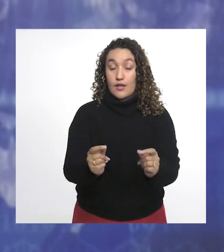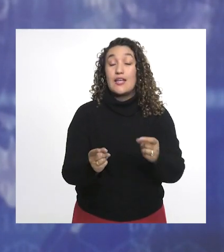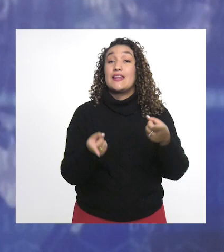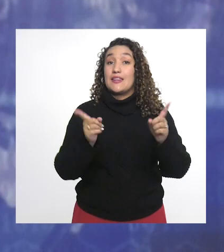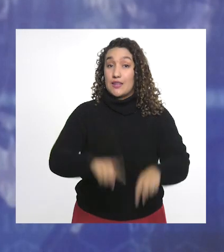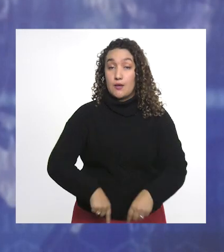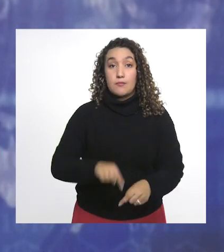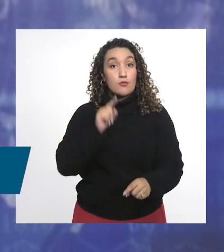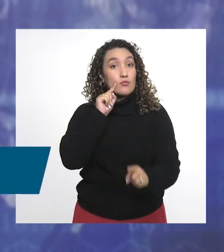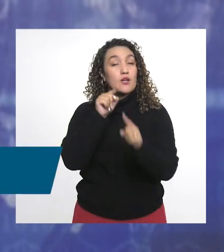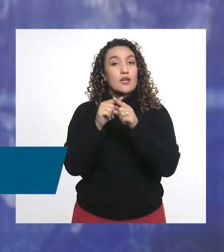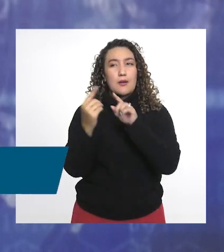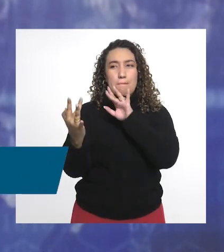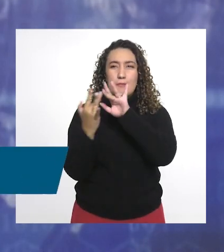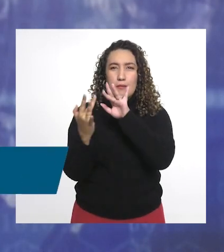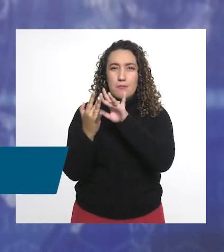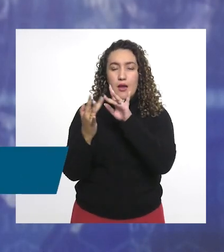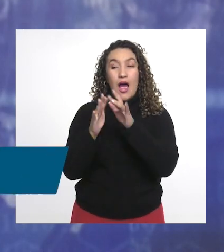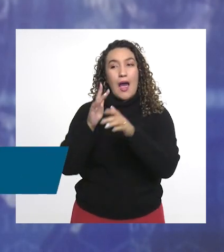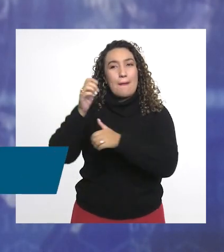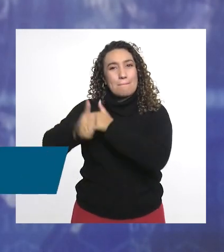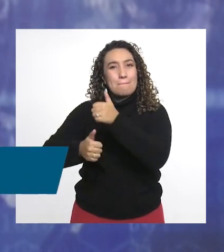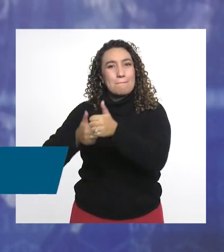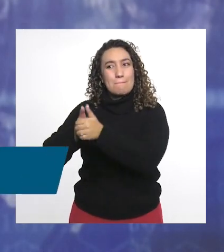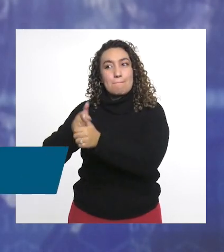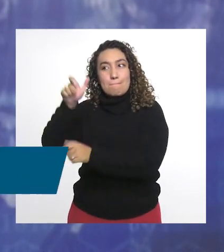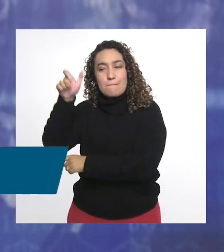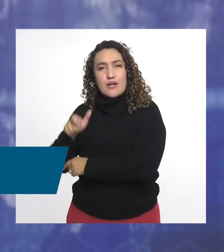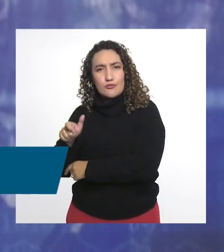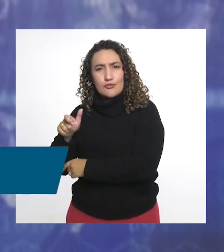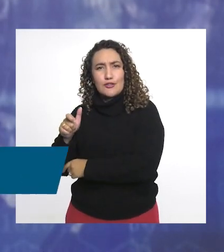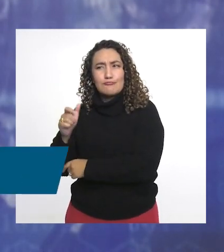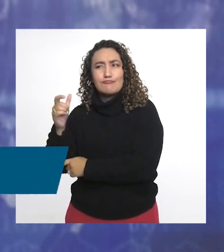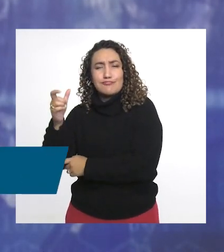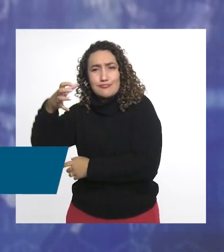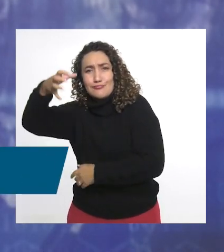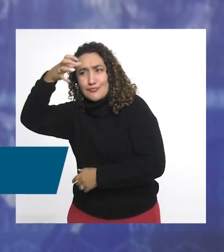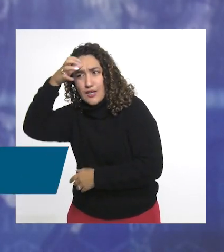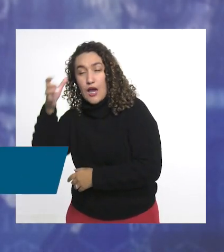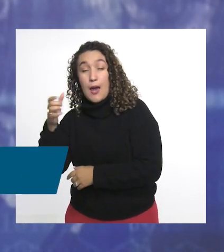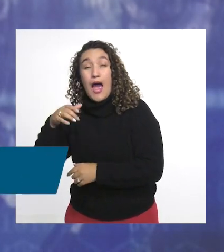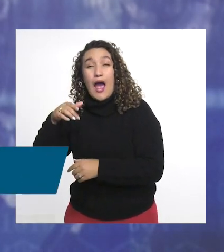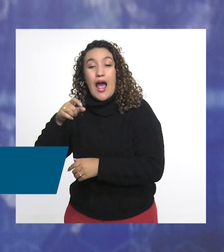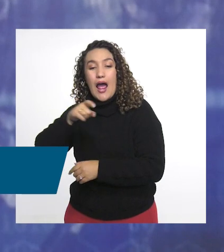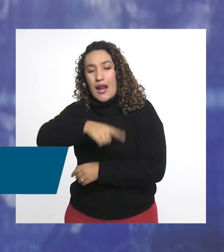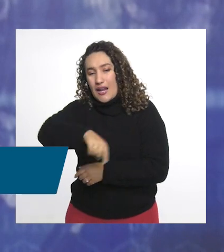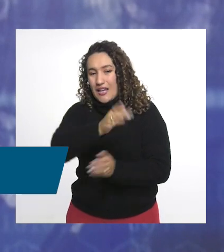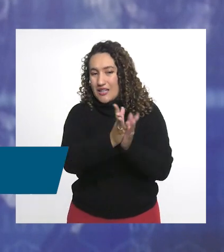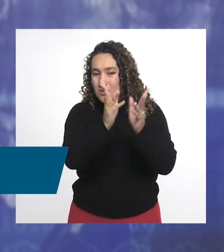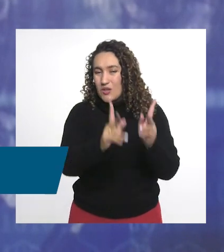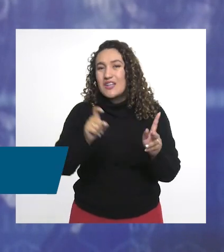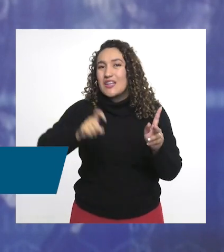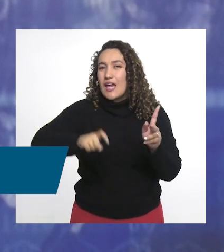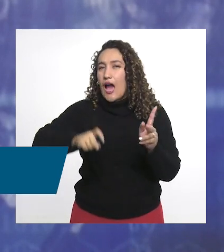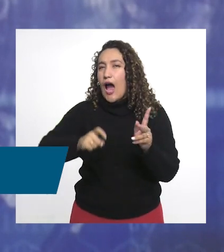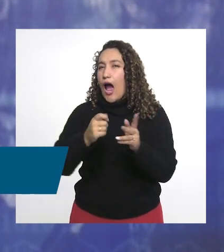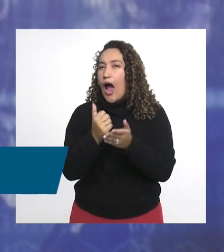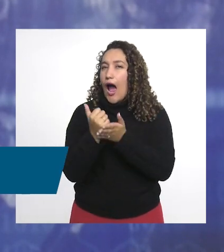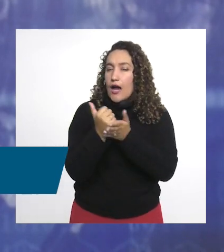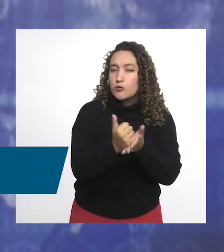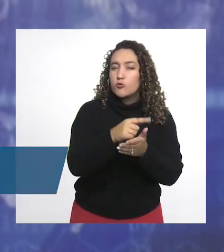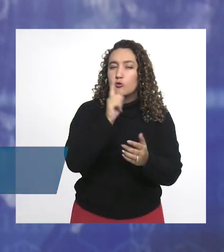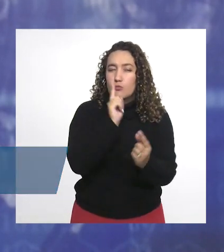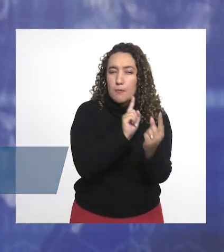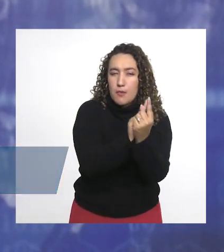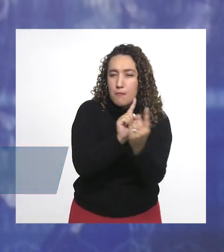respuestas rápidas a sus preguntas más frecuentes, sino que también conectan directamente con asesores capacitados cuando se necesitan ayudas